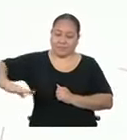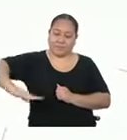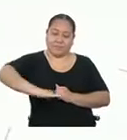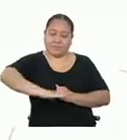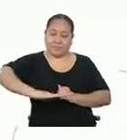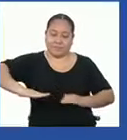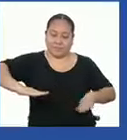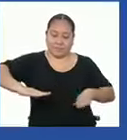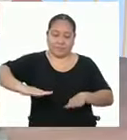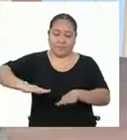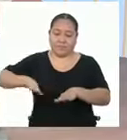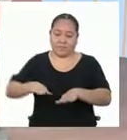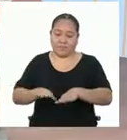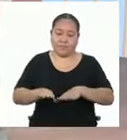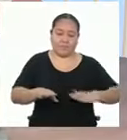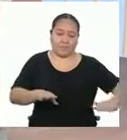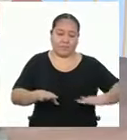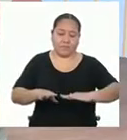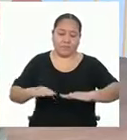lado del polígono.